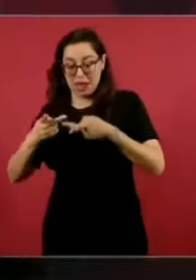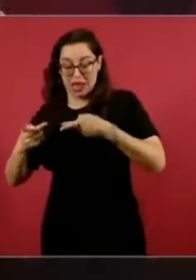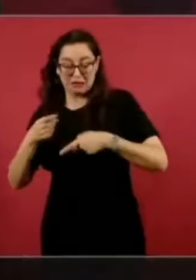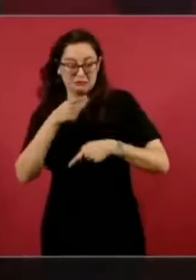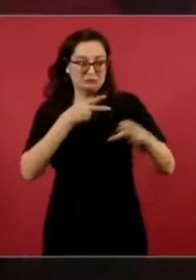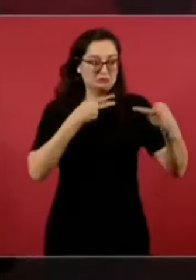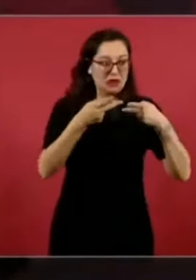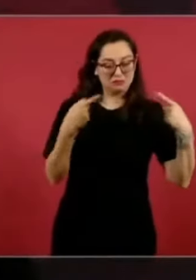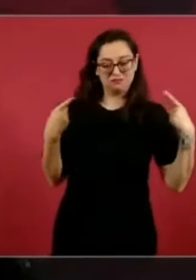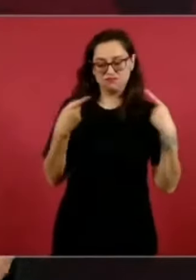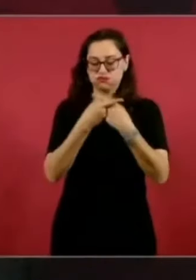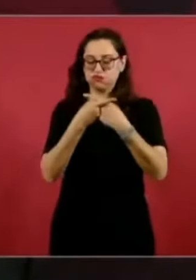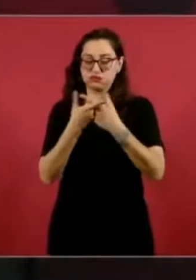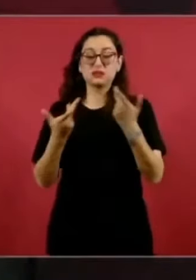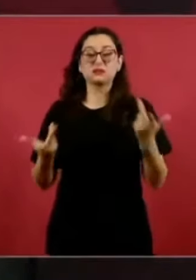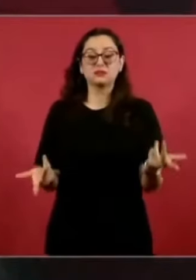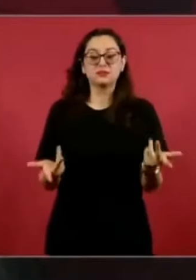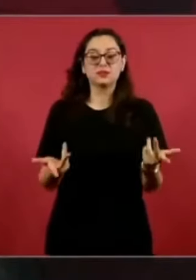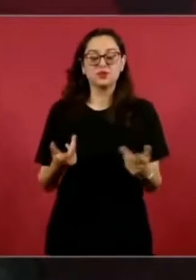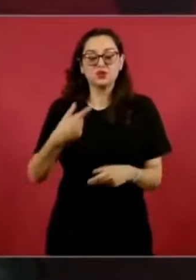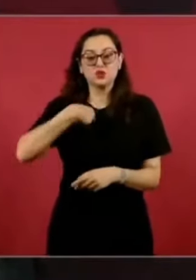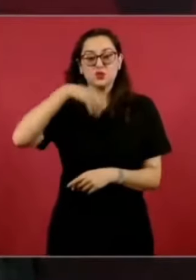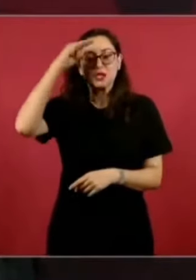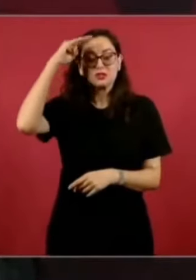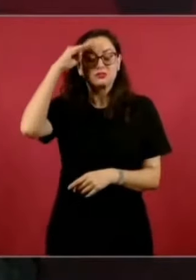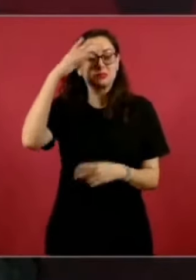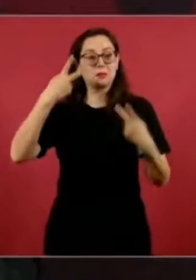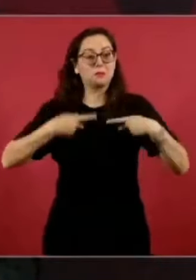va más enfocada a atender las causas,